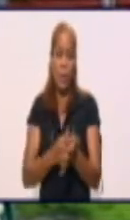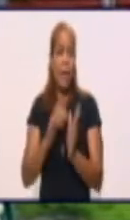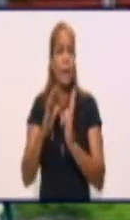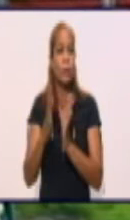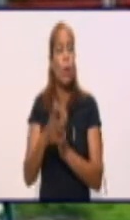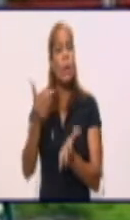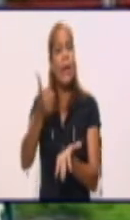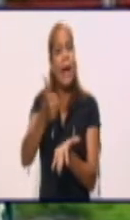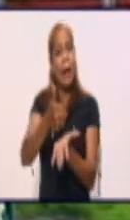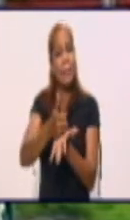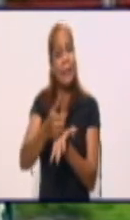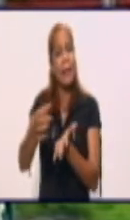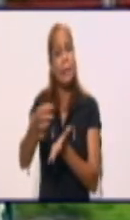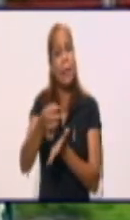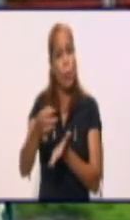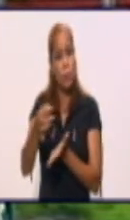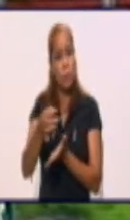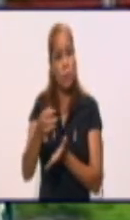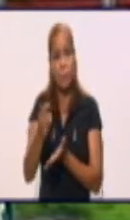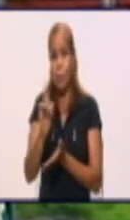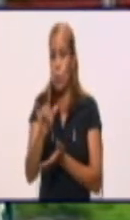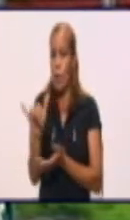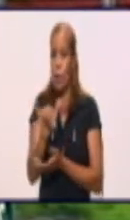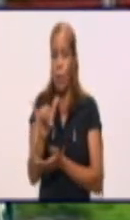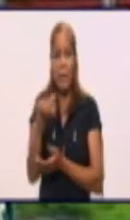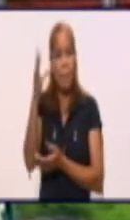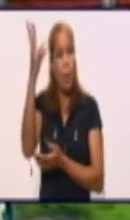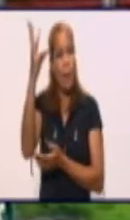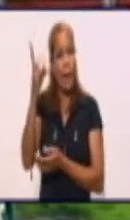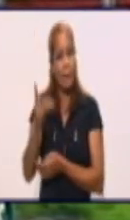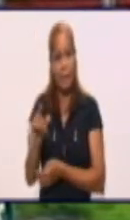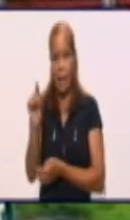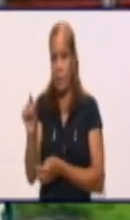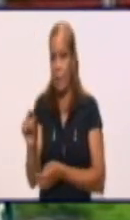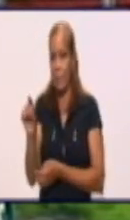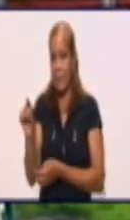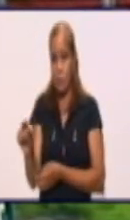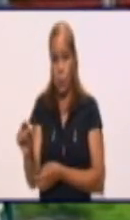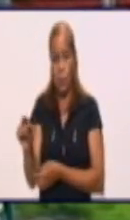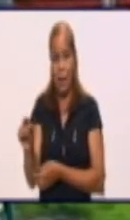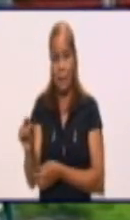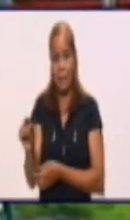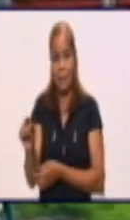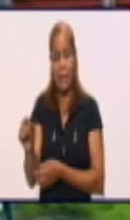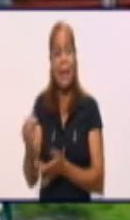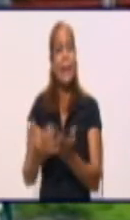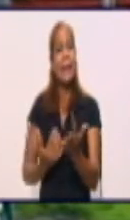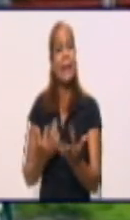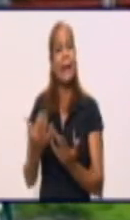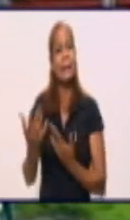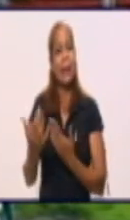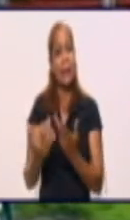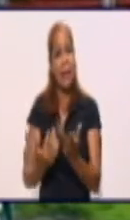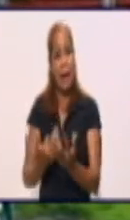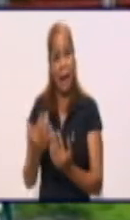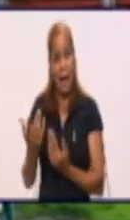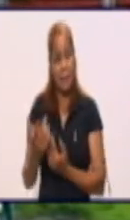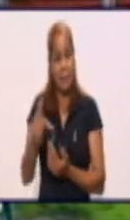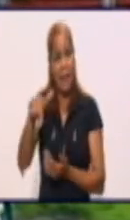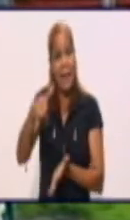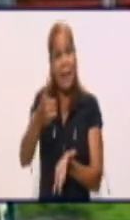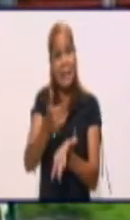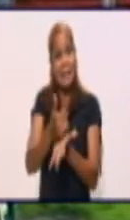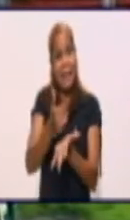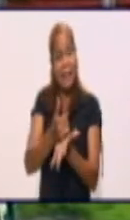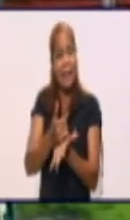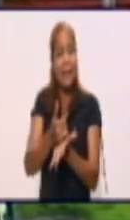rural. No es lo mismo la cantidad de personas que pueden circular en un momento determinado por una calle en la zona urbana que